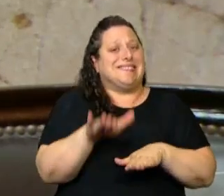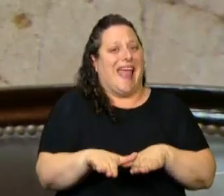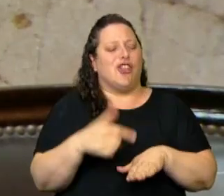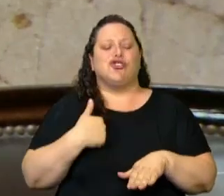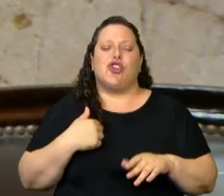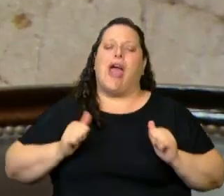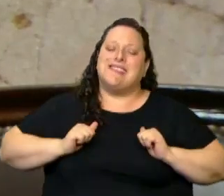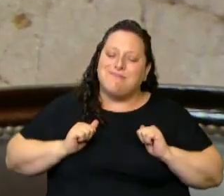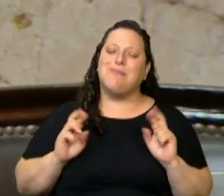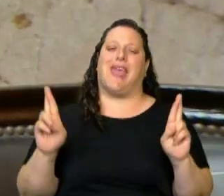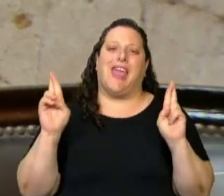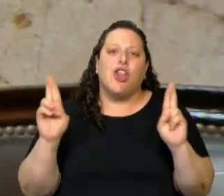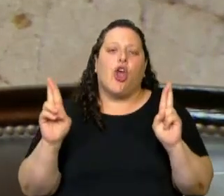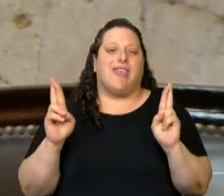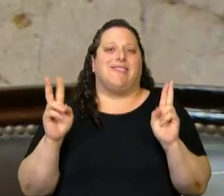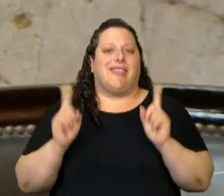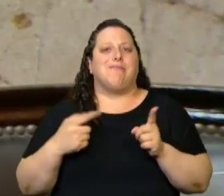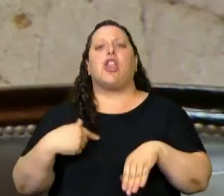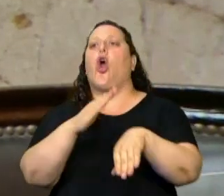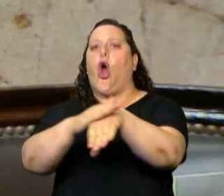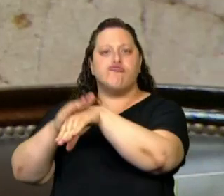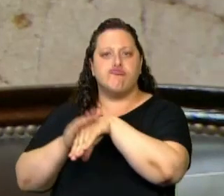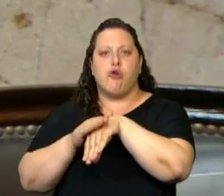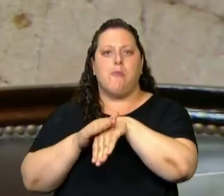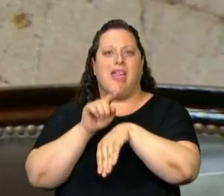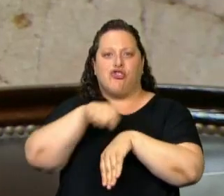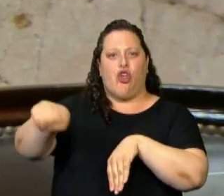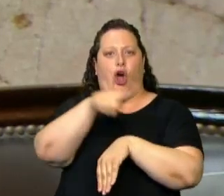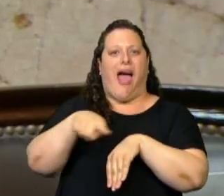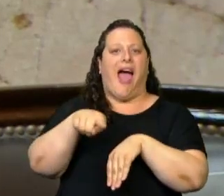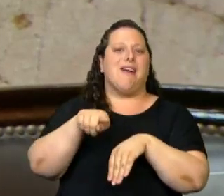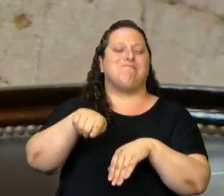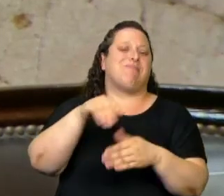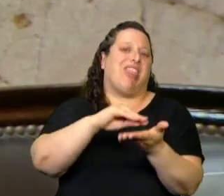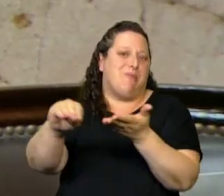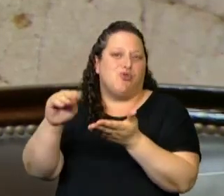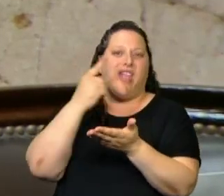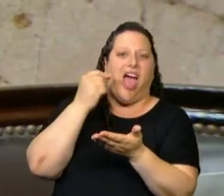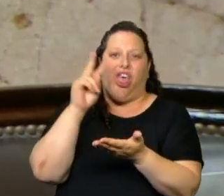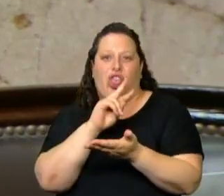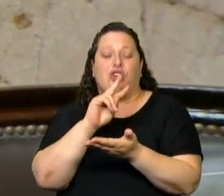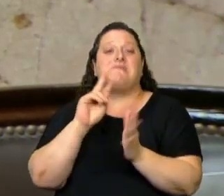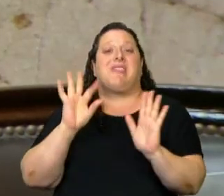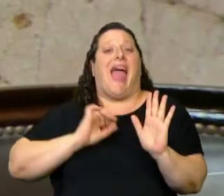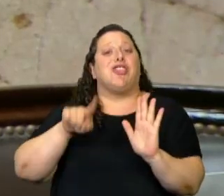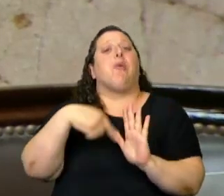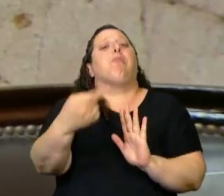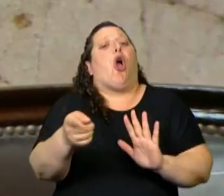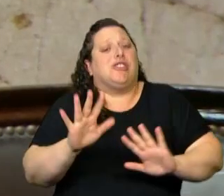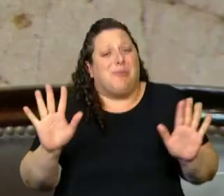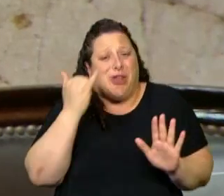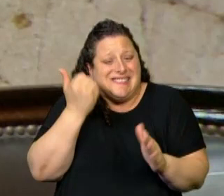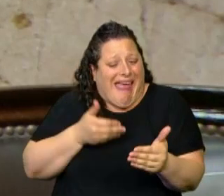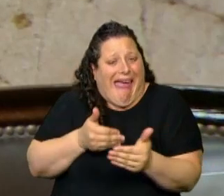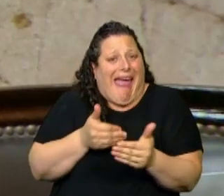comprometo al resto de los diputados y diputadas para que el año próximo, quizás porque ya estamos muy sobre el final de las sesiones